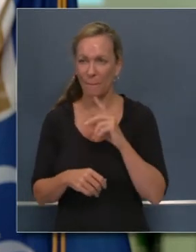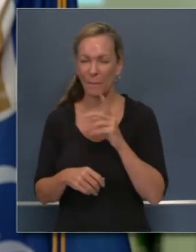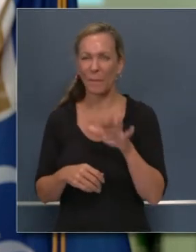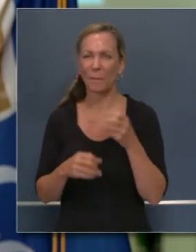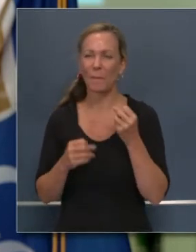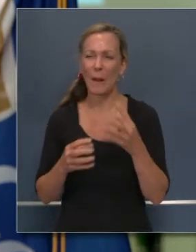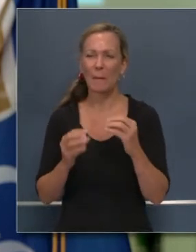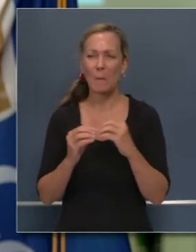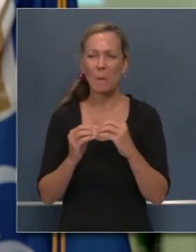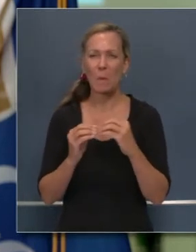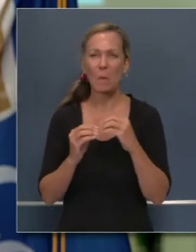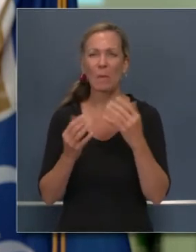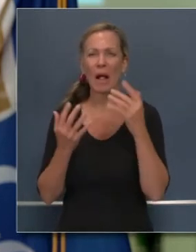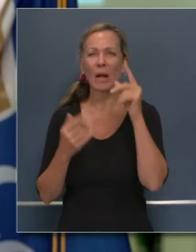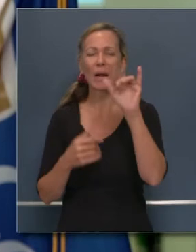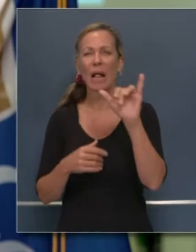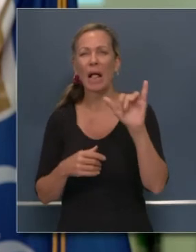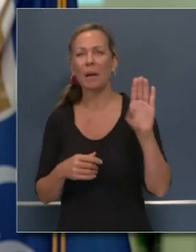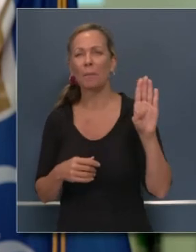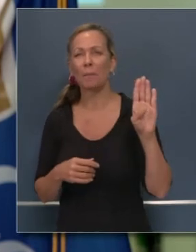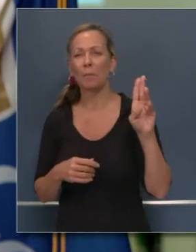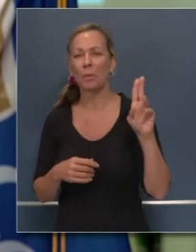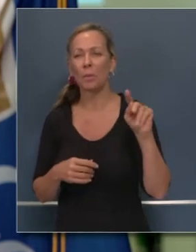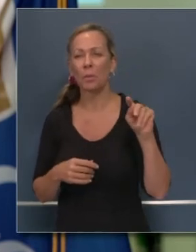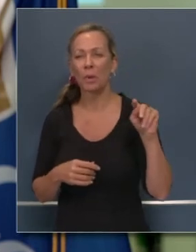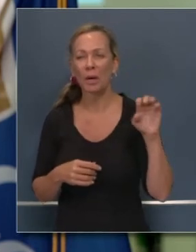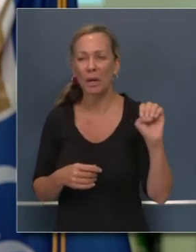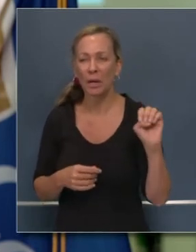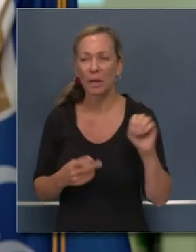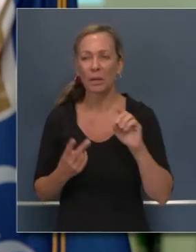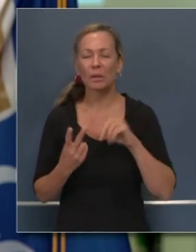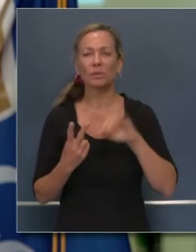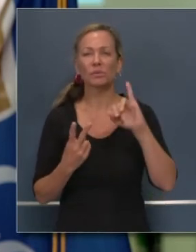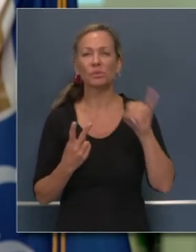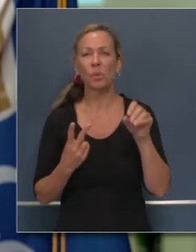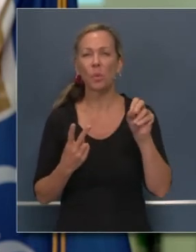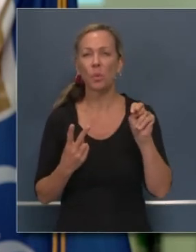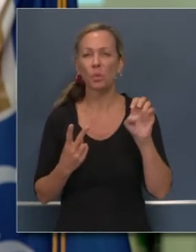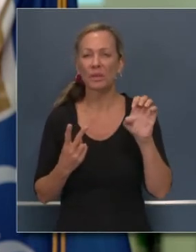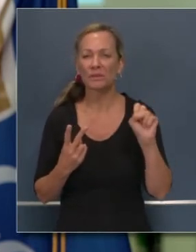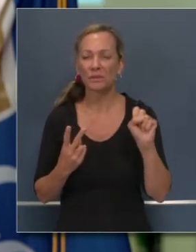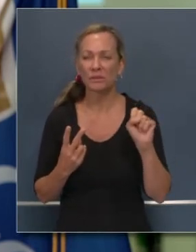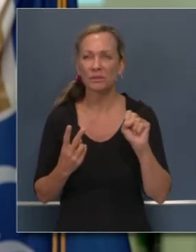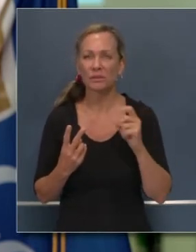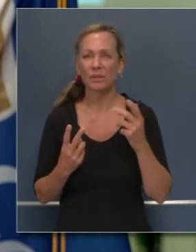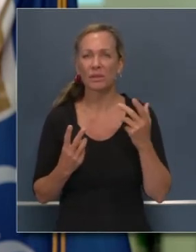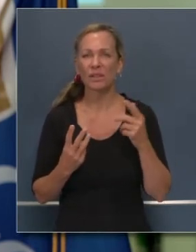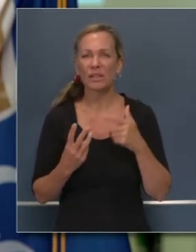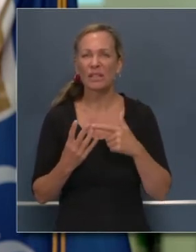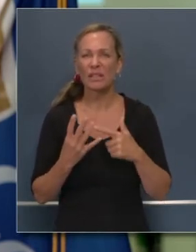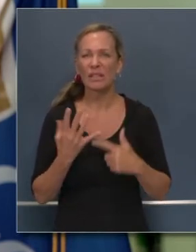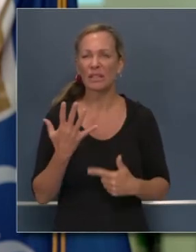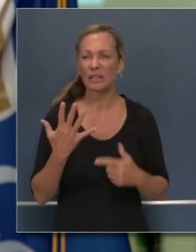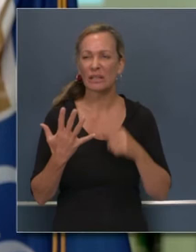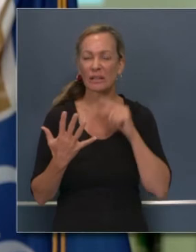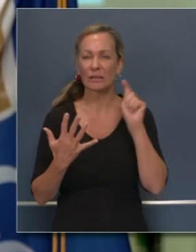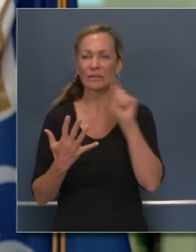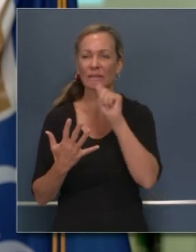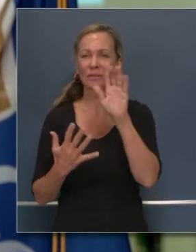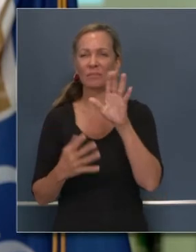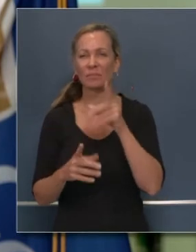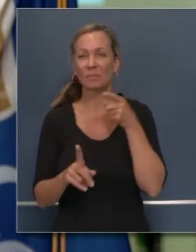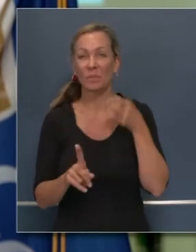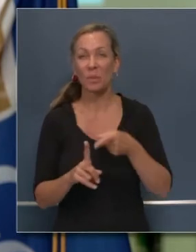Butte, donde hemos hecho progreso en el incendio de Jones y otros más. Así que quiero agradecer a cada miembro